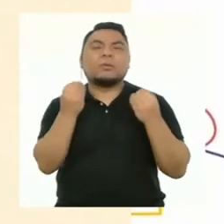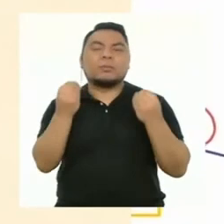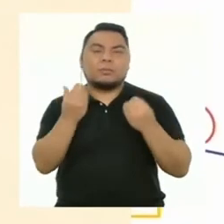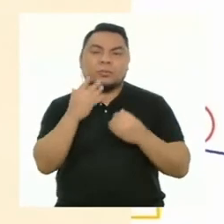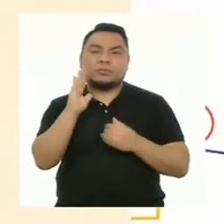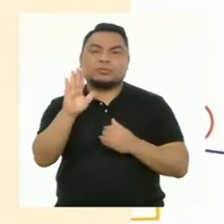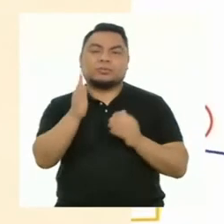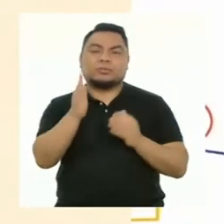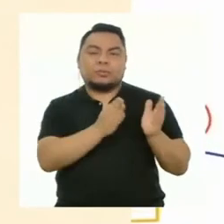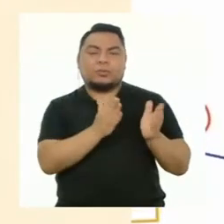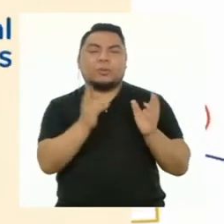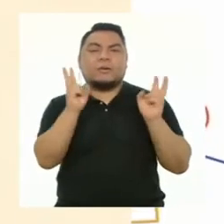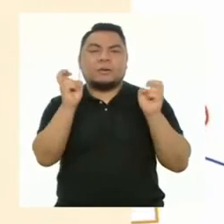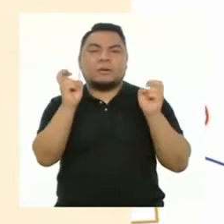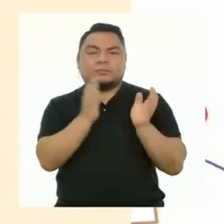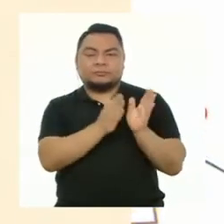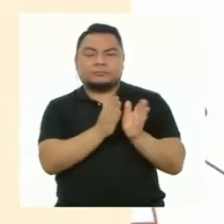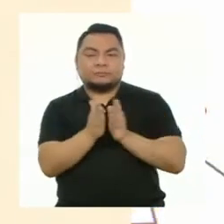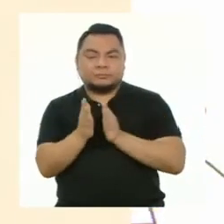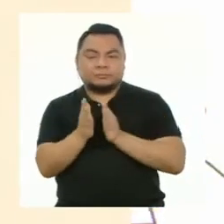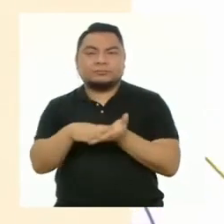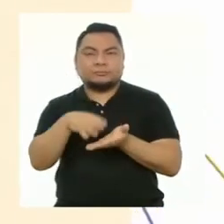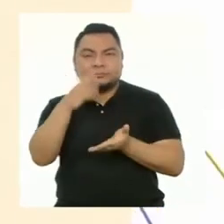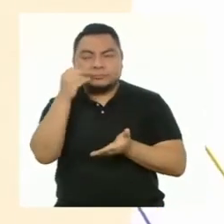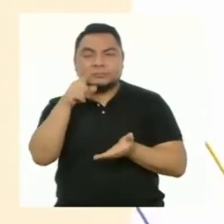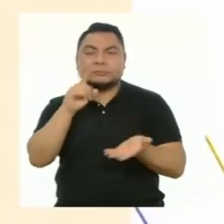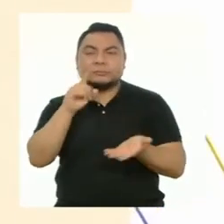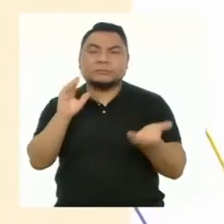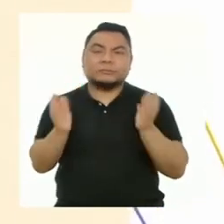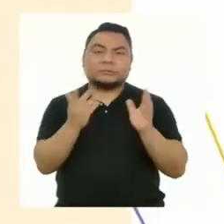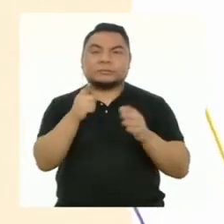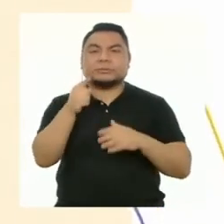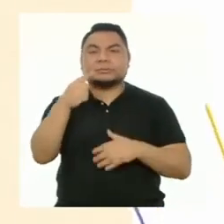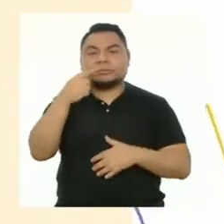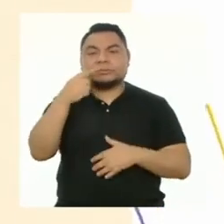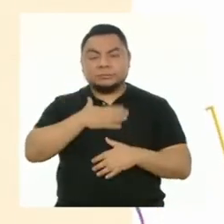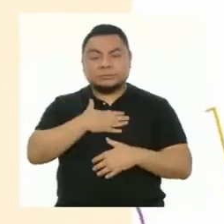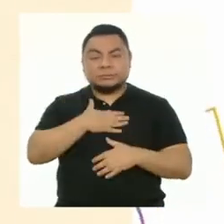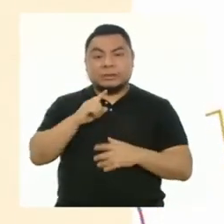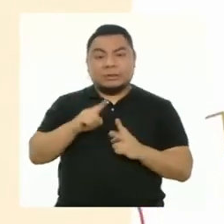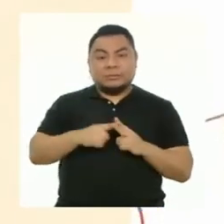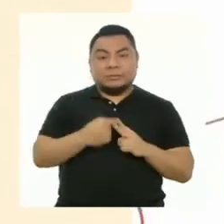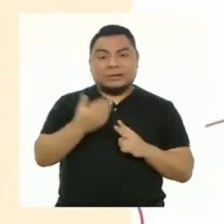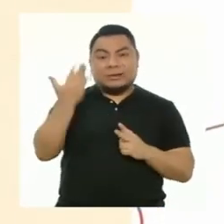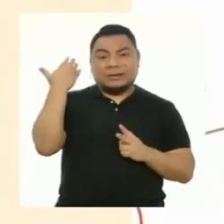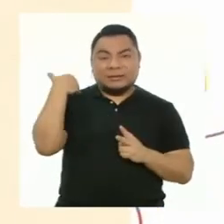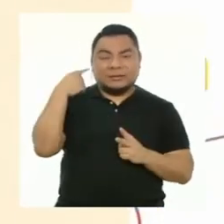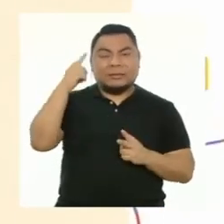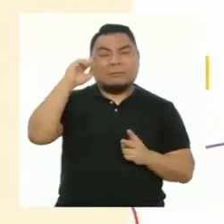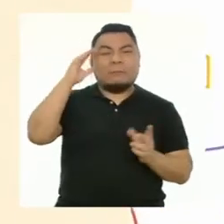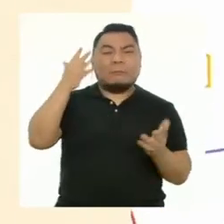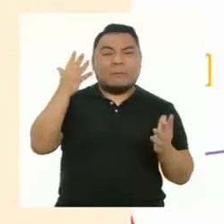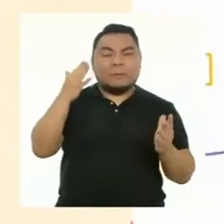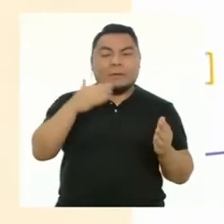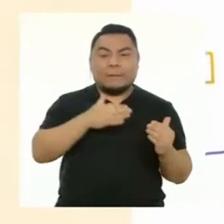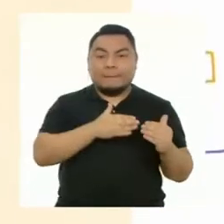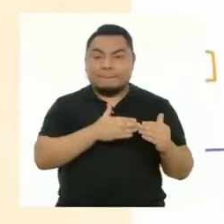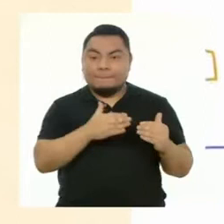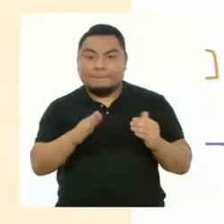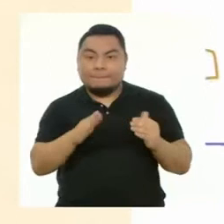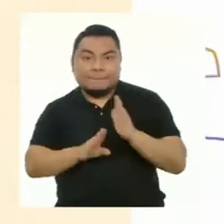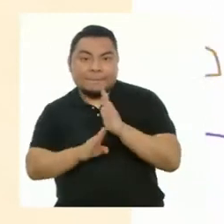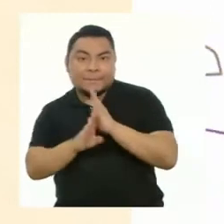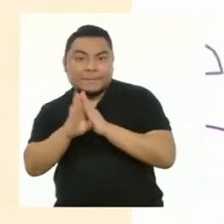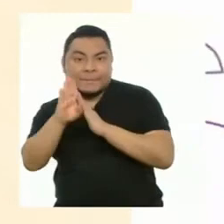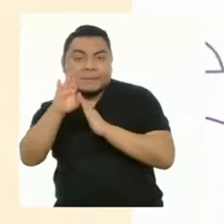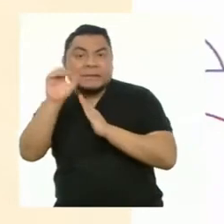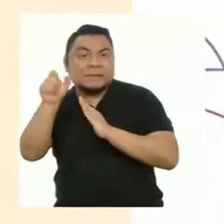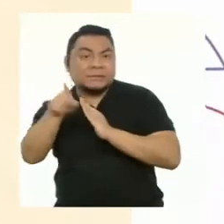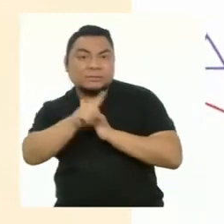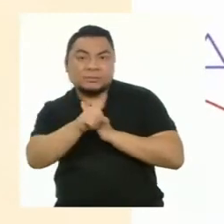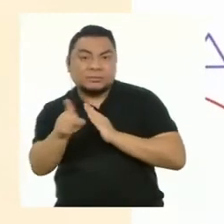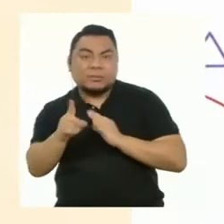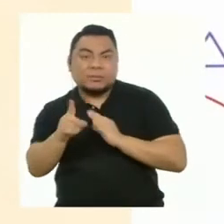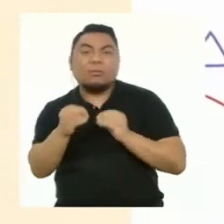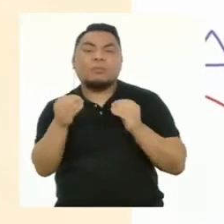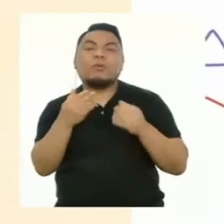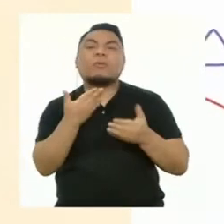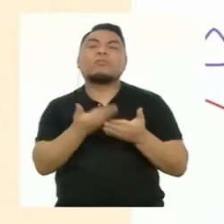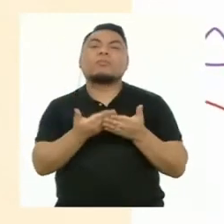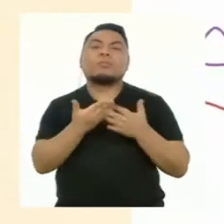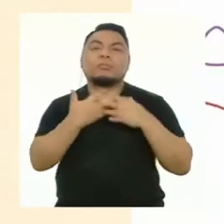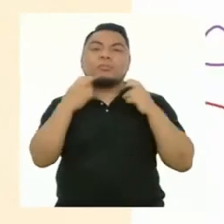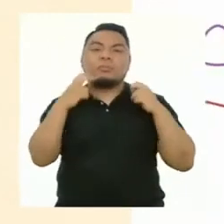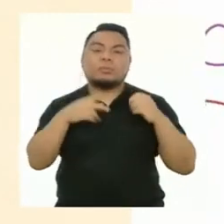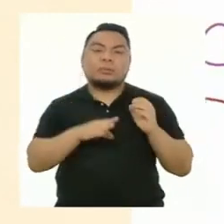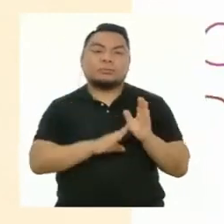la base de sus productos. Comparar su desempeño al inicio y al final de un periodo de aprendizaje a partir de los